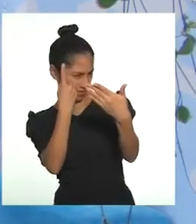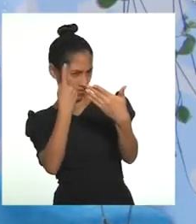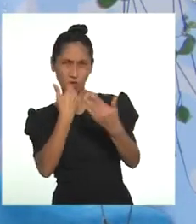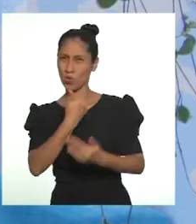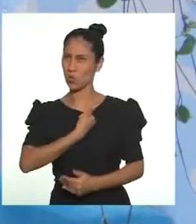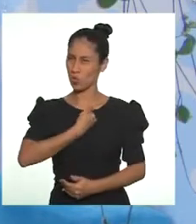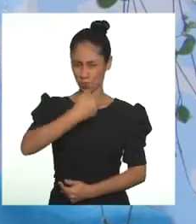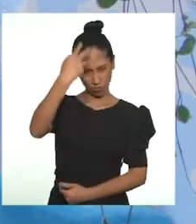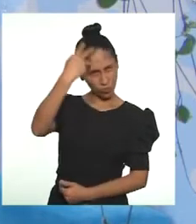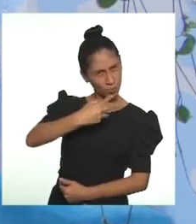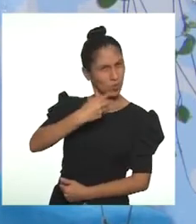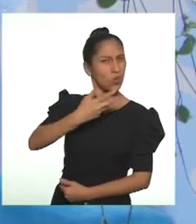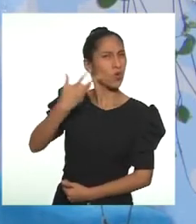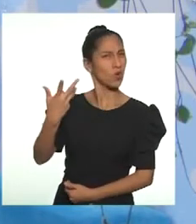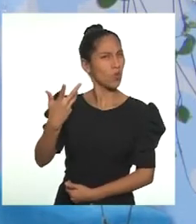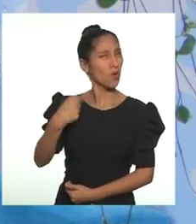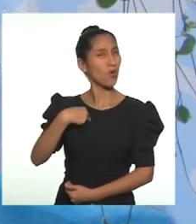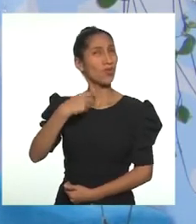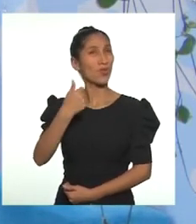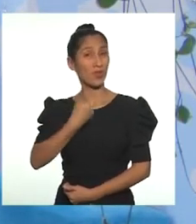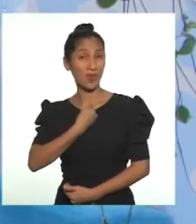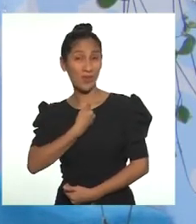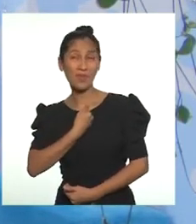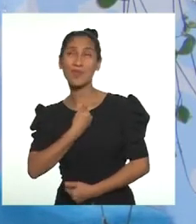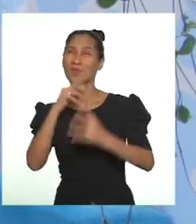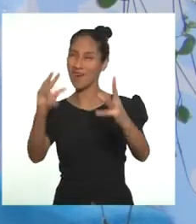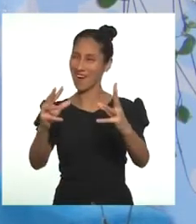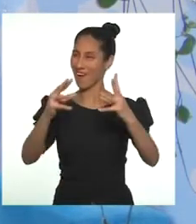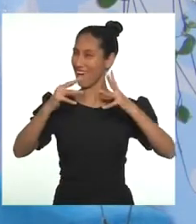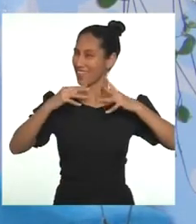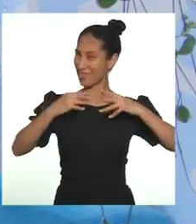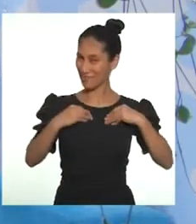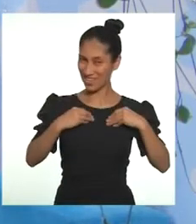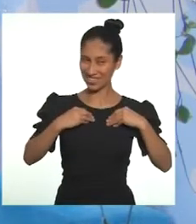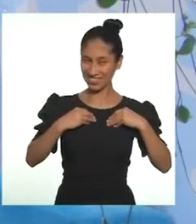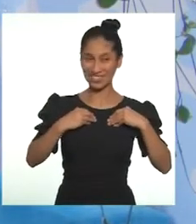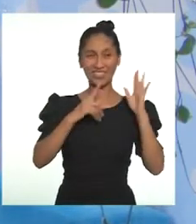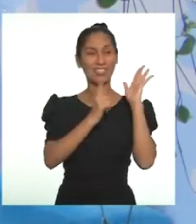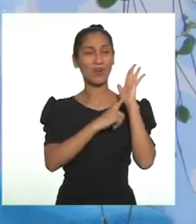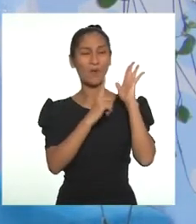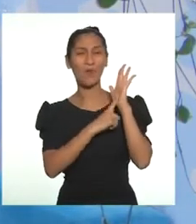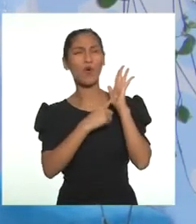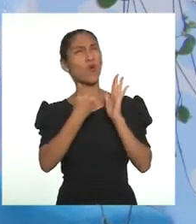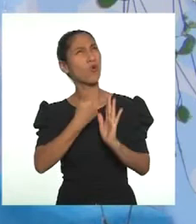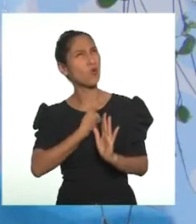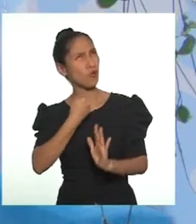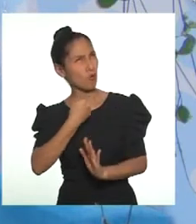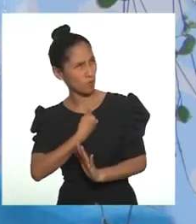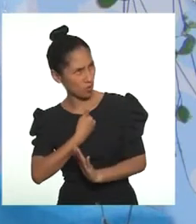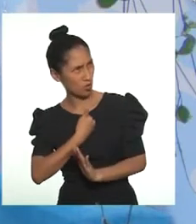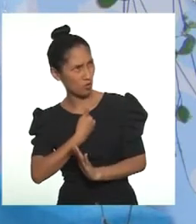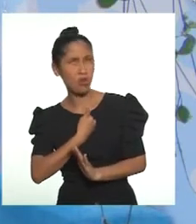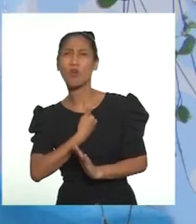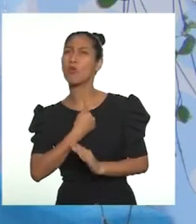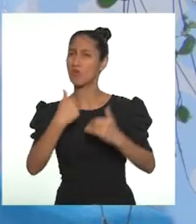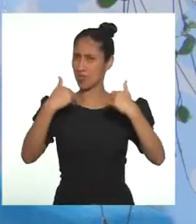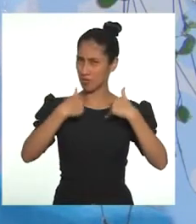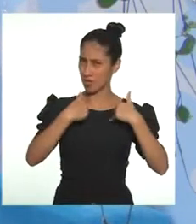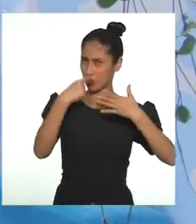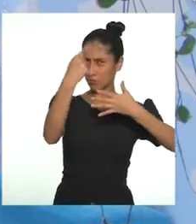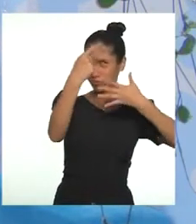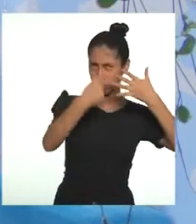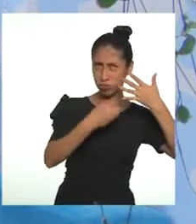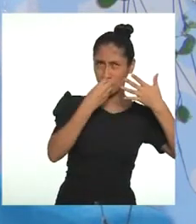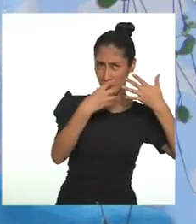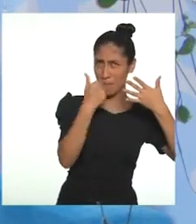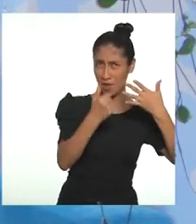autoestima. Una de ellas es la autoaceptación. Esta es la capacidad de aceptarnos tal y como somos, con nuestras fortalezas